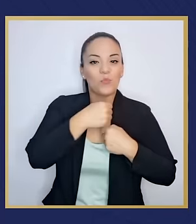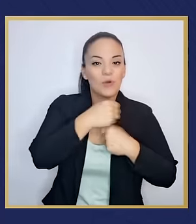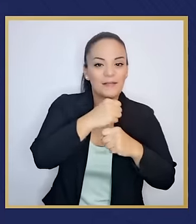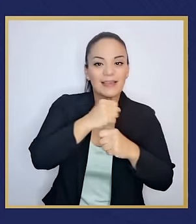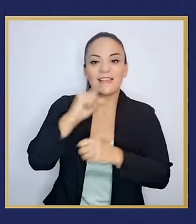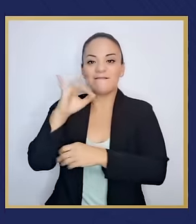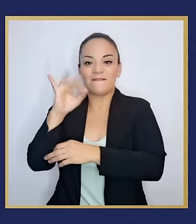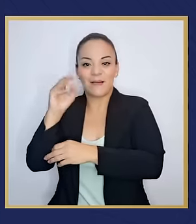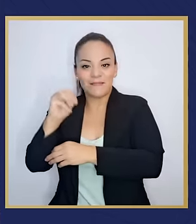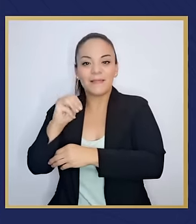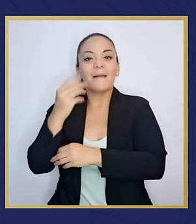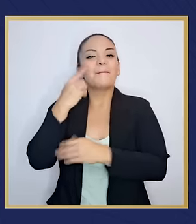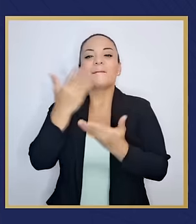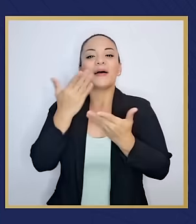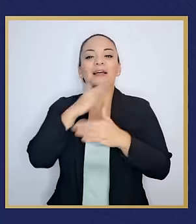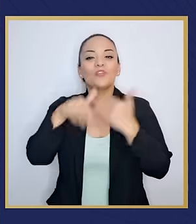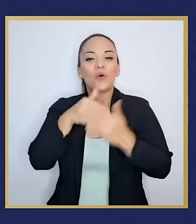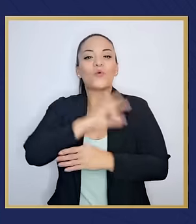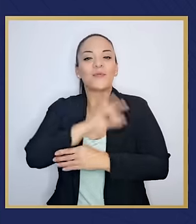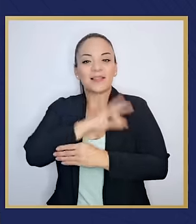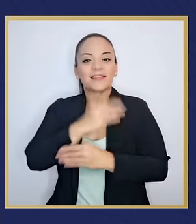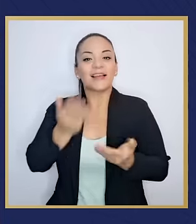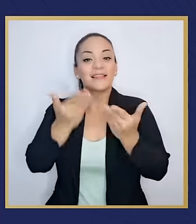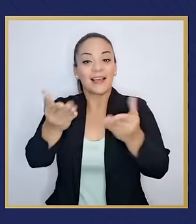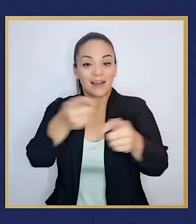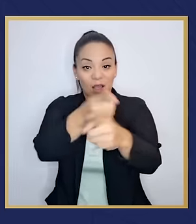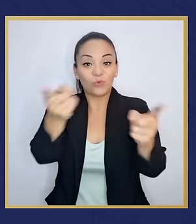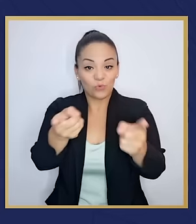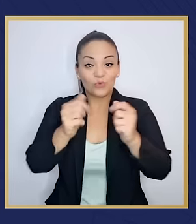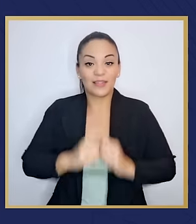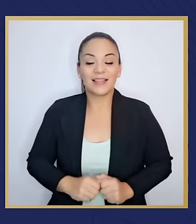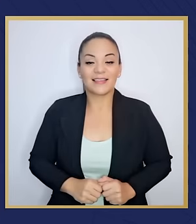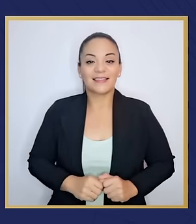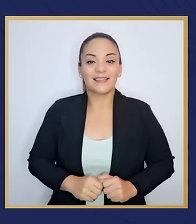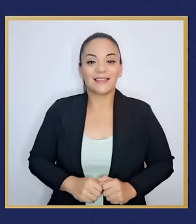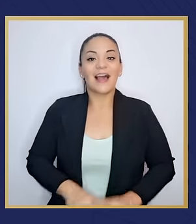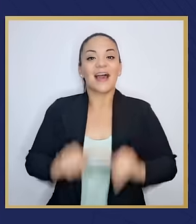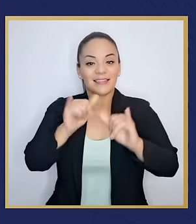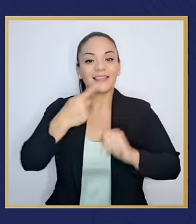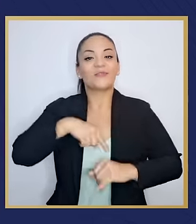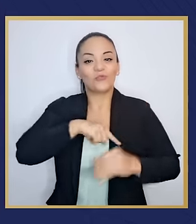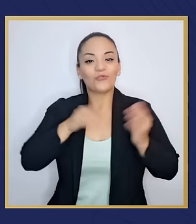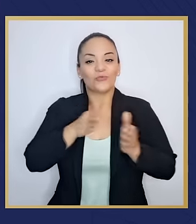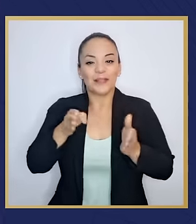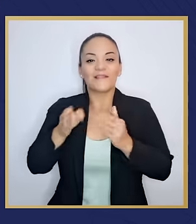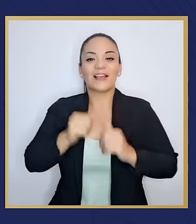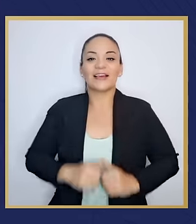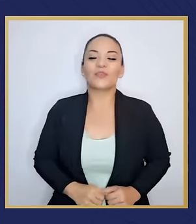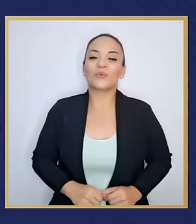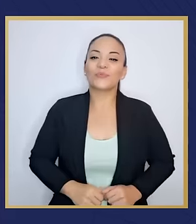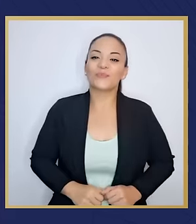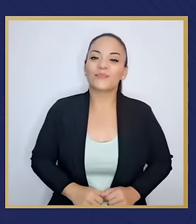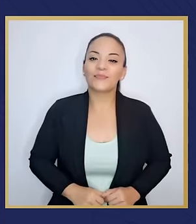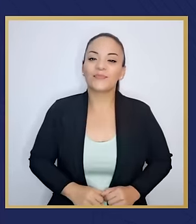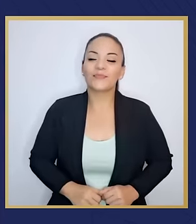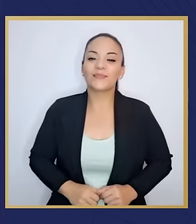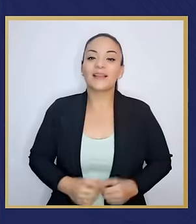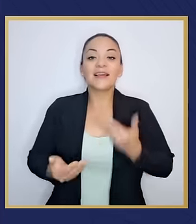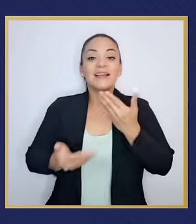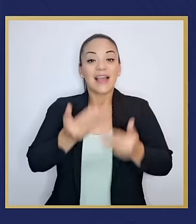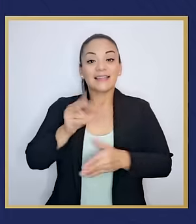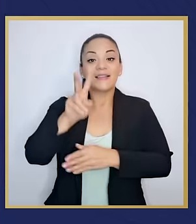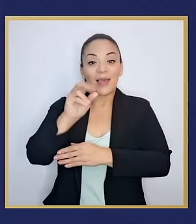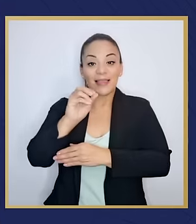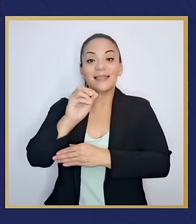para que todo ese bienestar llegue a usted tal como lo estamos planificando. En los